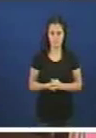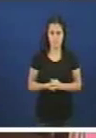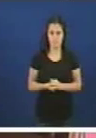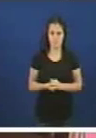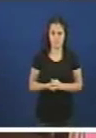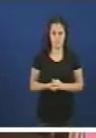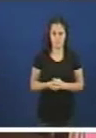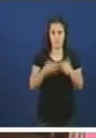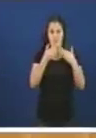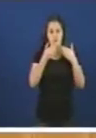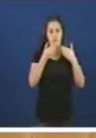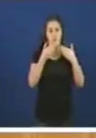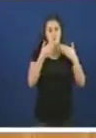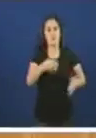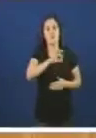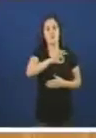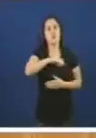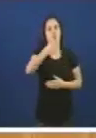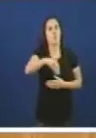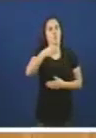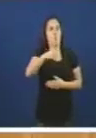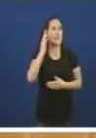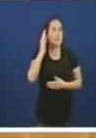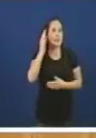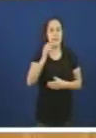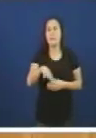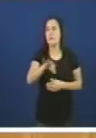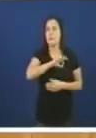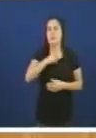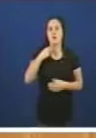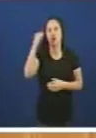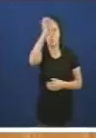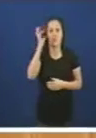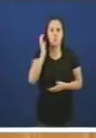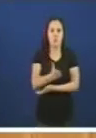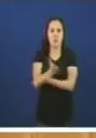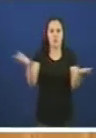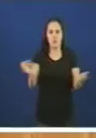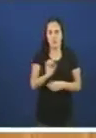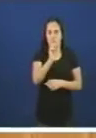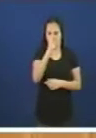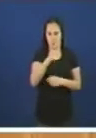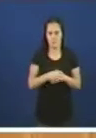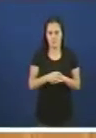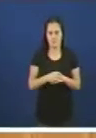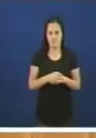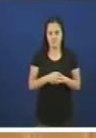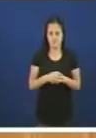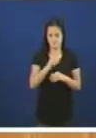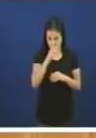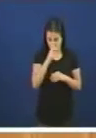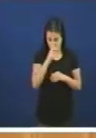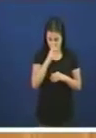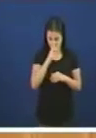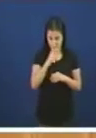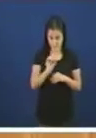Moitas gracias, señoras senhores diputadas. Señoras diputados, en primeiro lugar, quero trasladar en nome